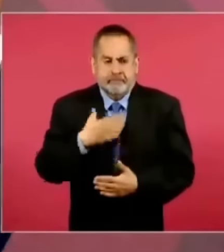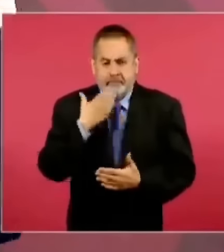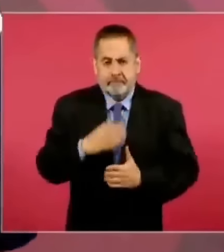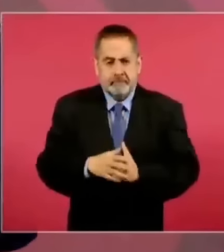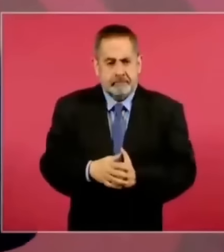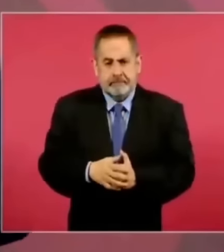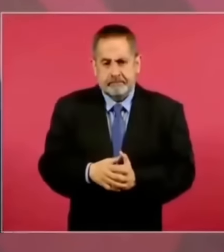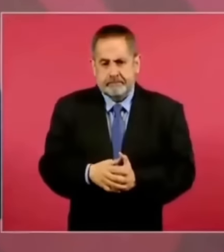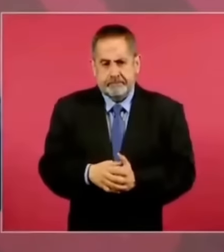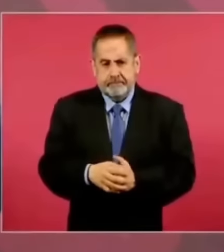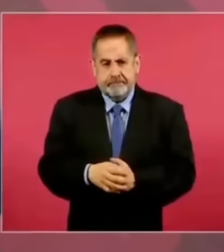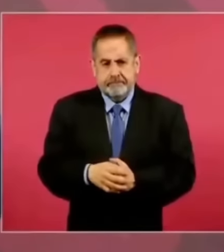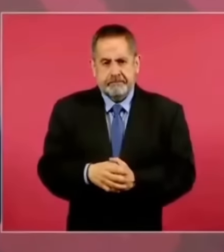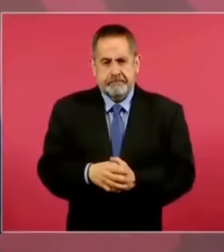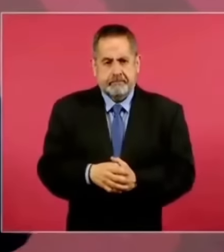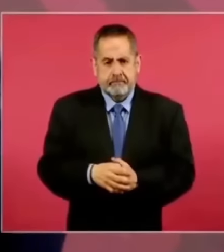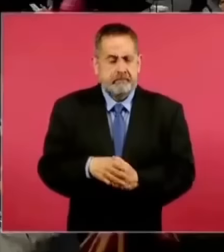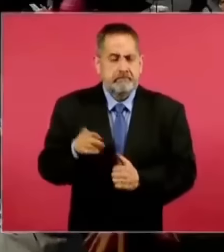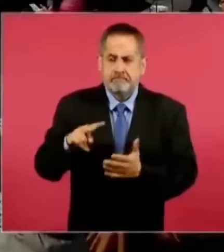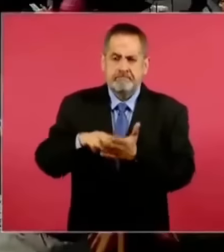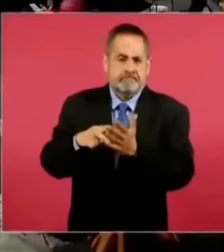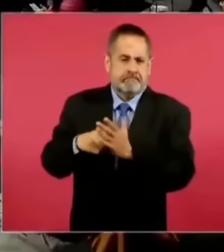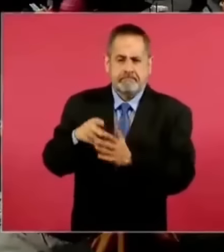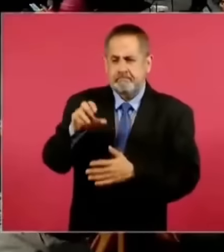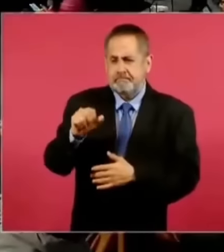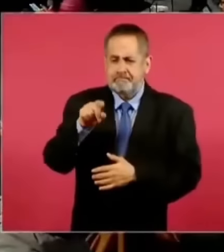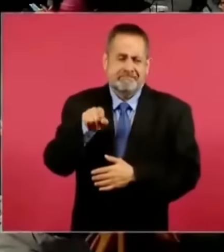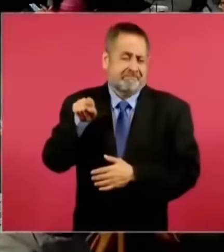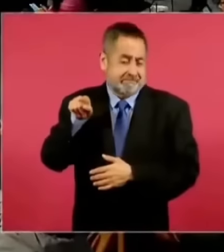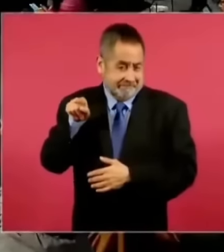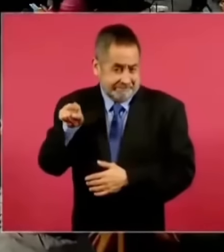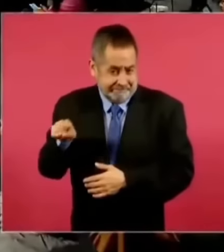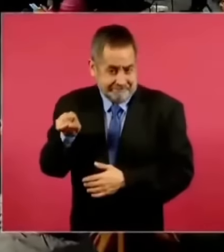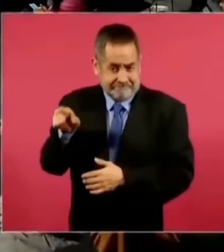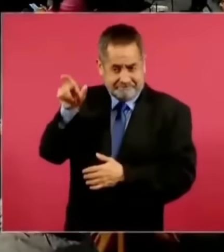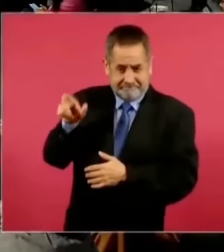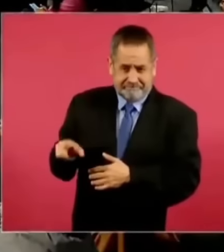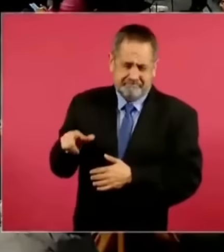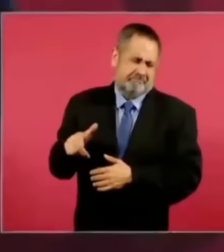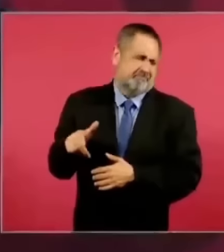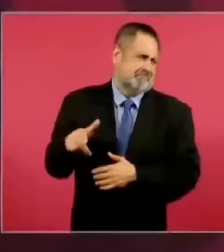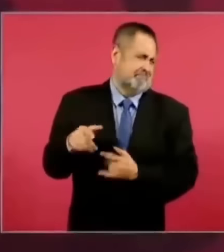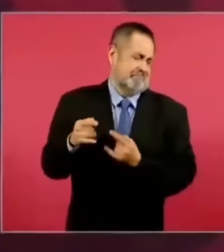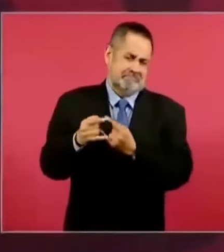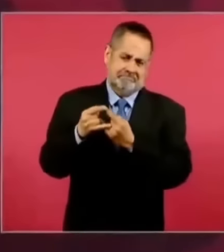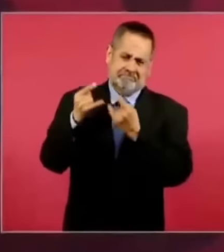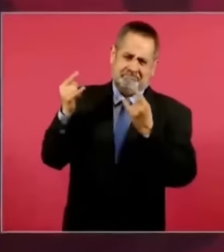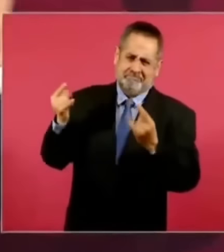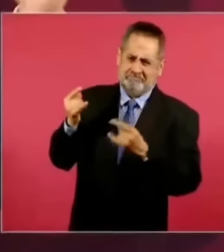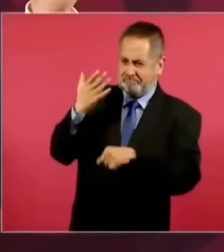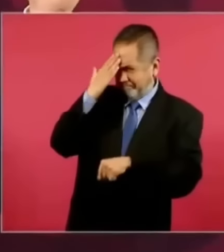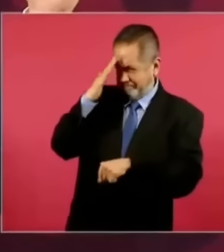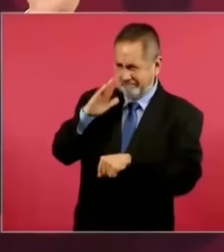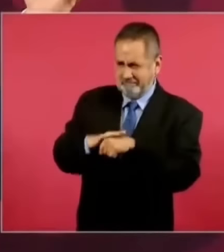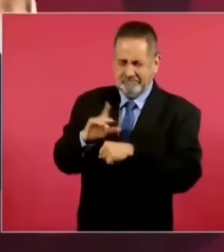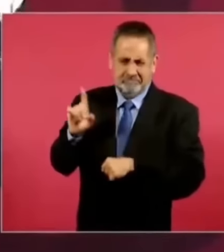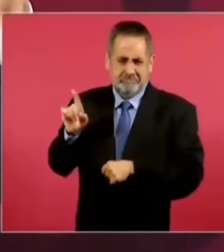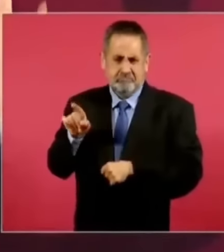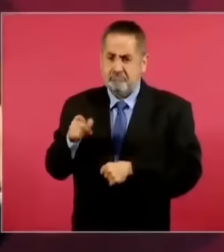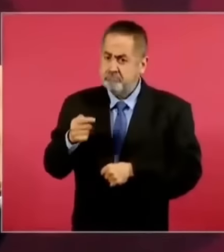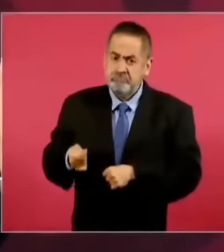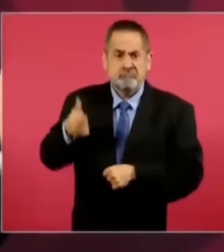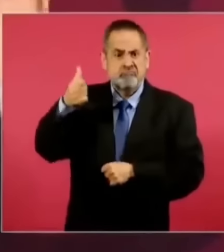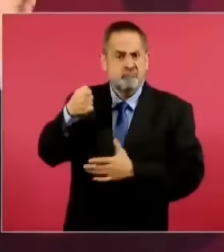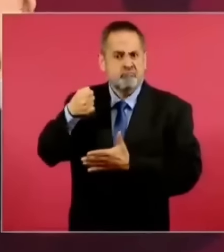porque el ingeniero Cárdenas es un referente, es un precursor